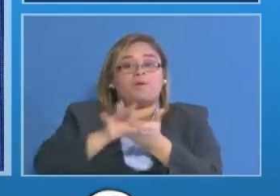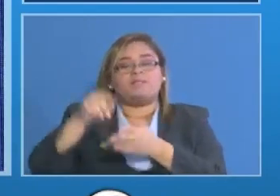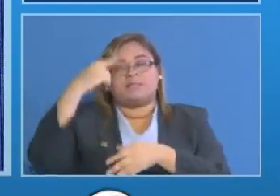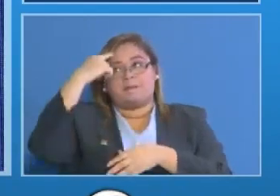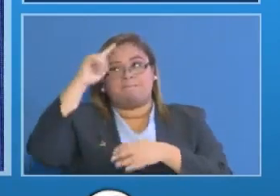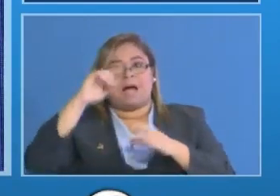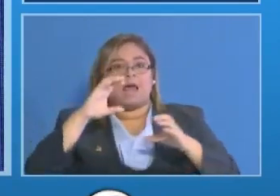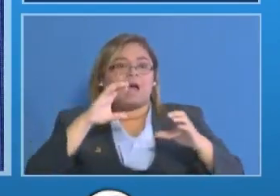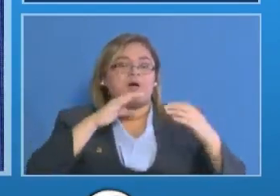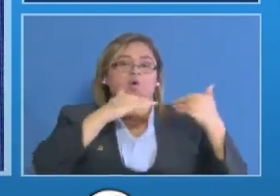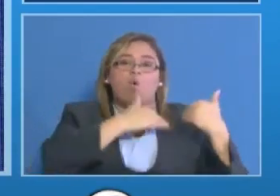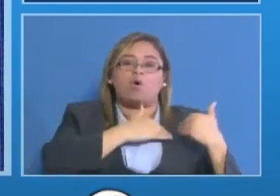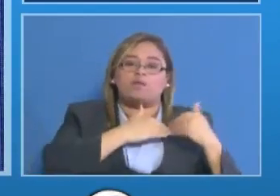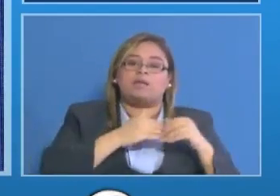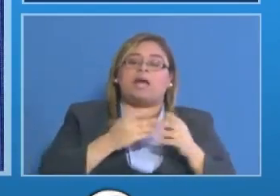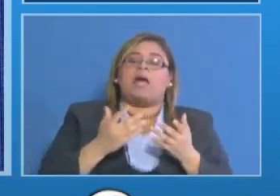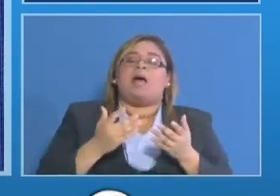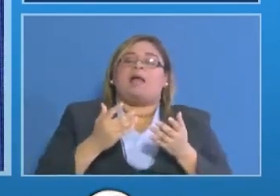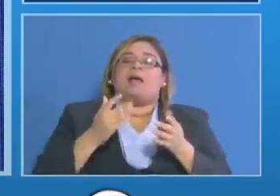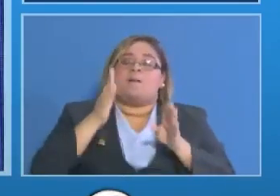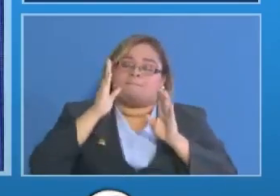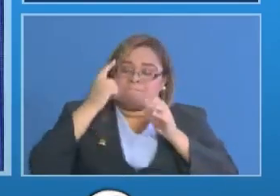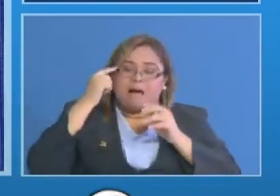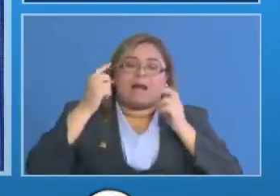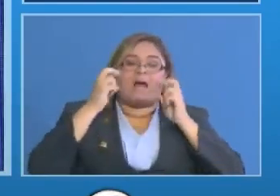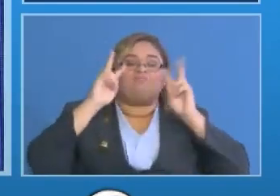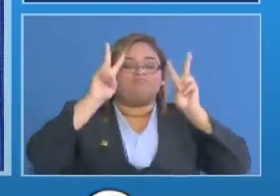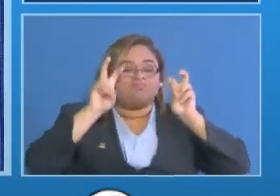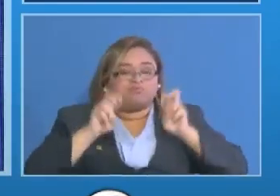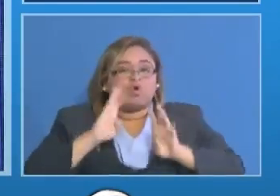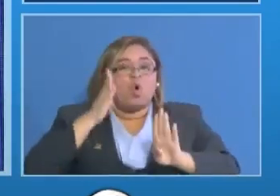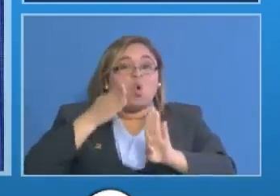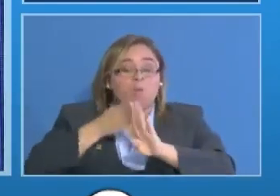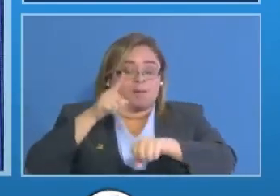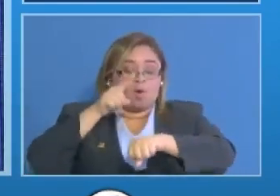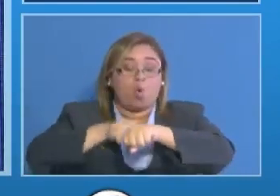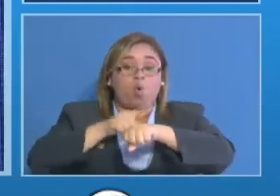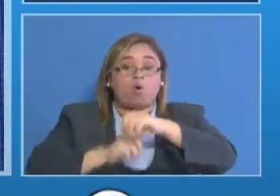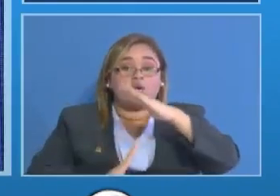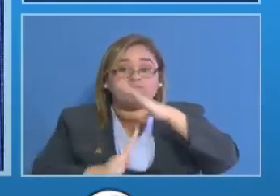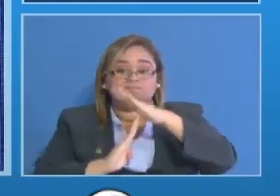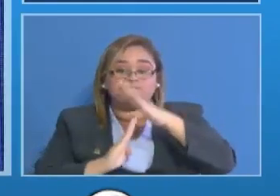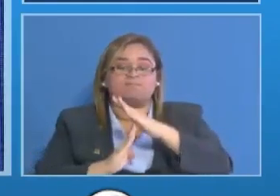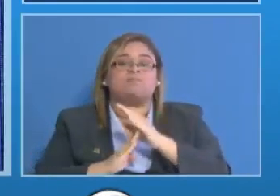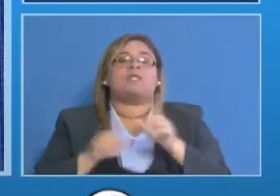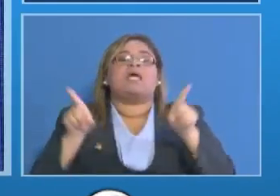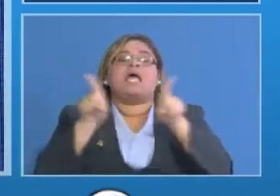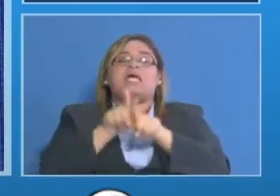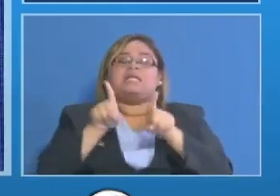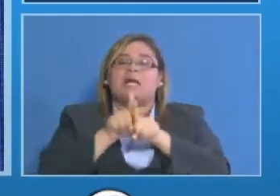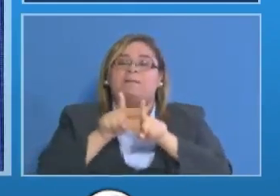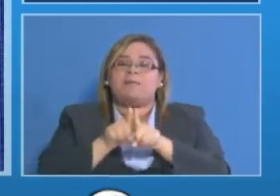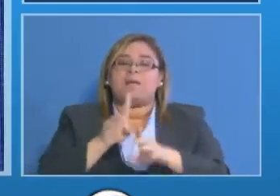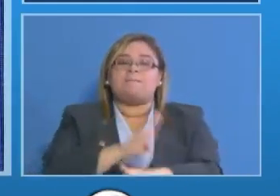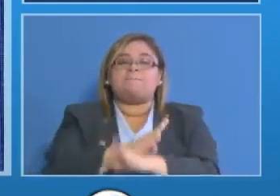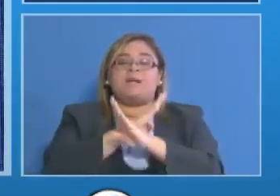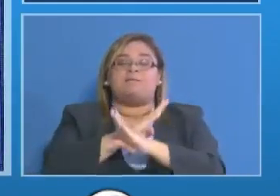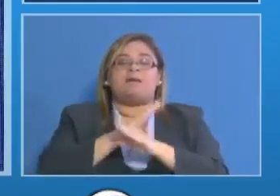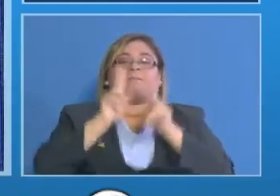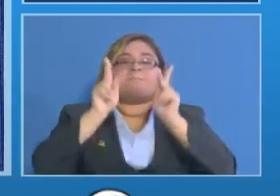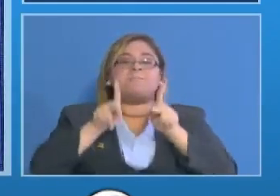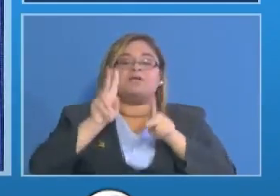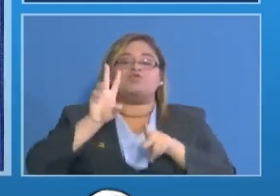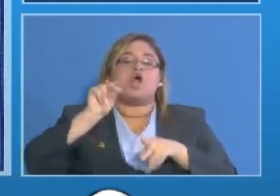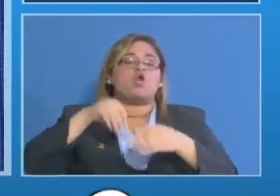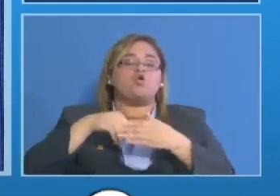acciones tendientes a garantizar el cumplimiento del toque de queda y evitar la violación a los cercos sanitarios